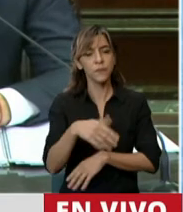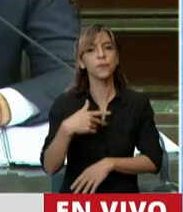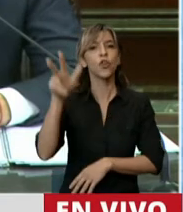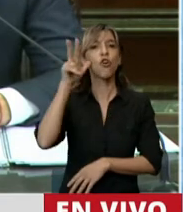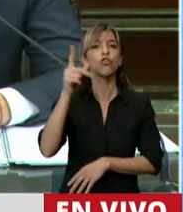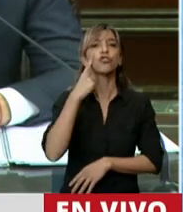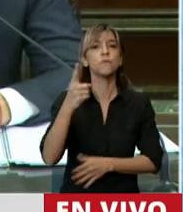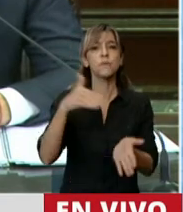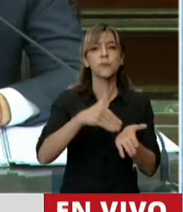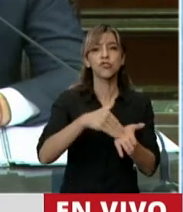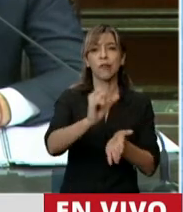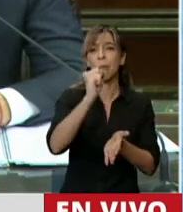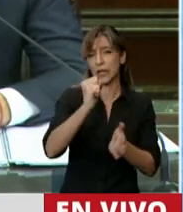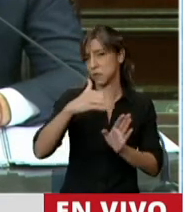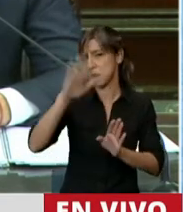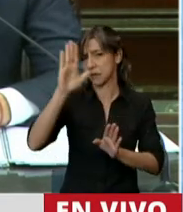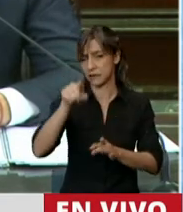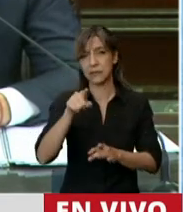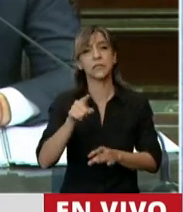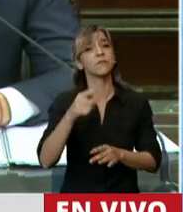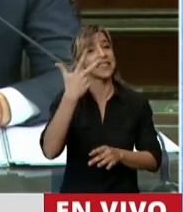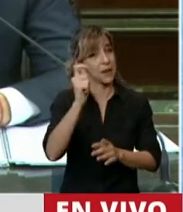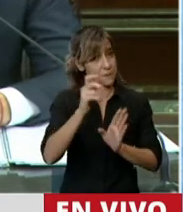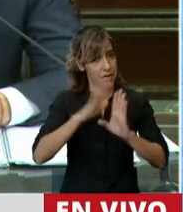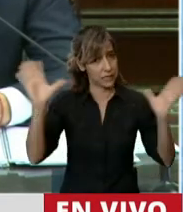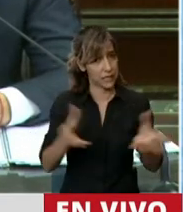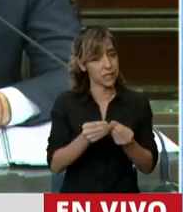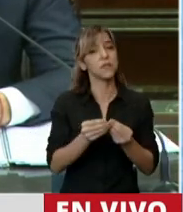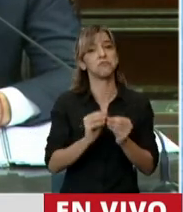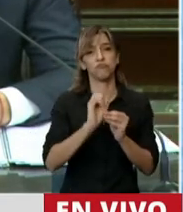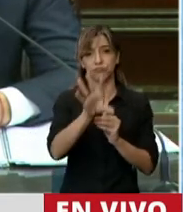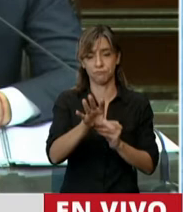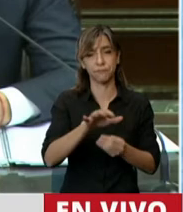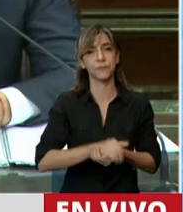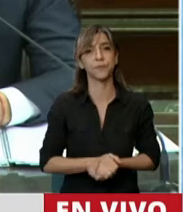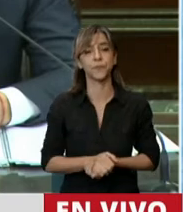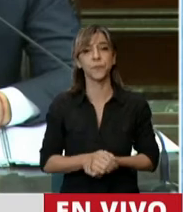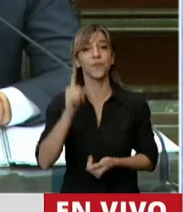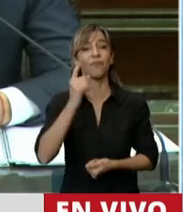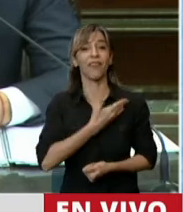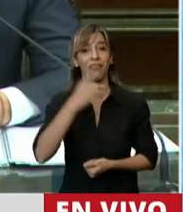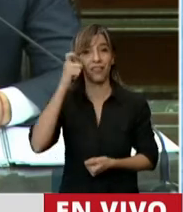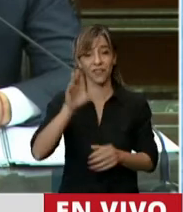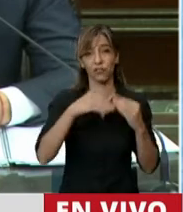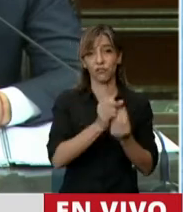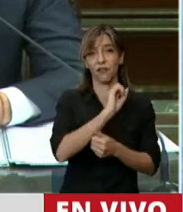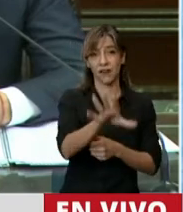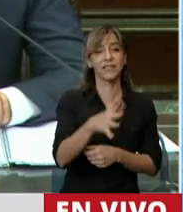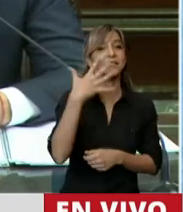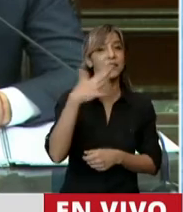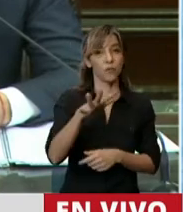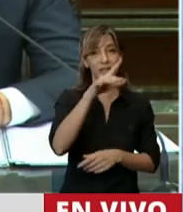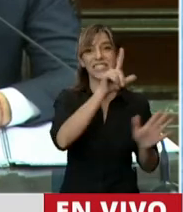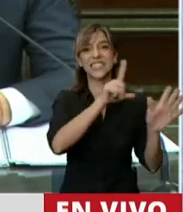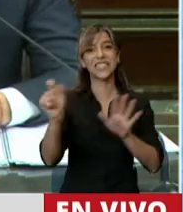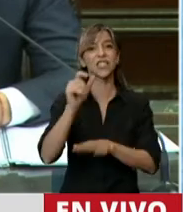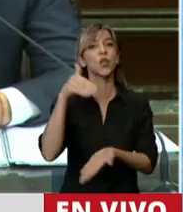.000 millones de pesos en estos tres meses, únicamente. Con el IFE, 5.700 millones de pesos